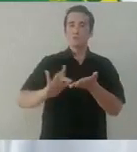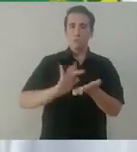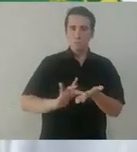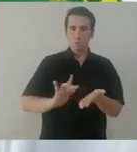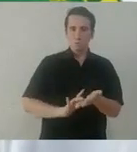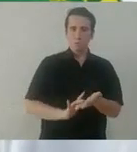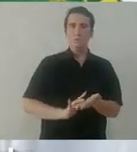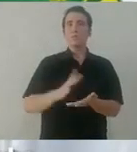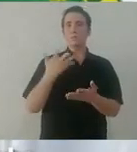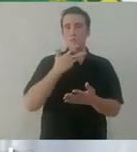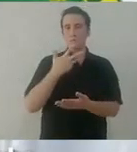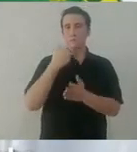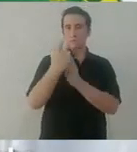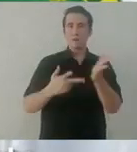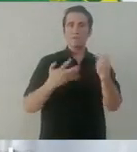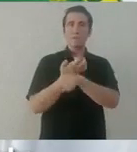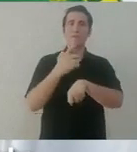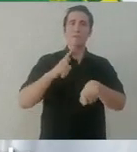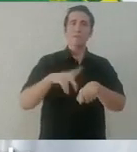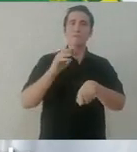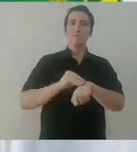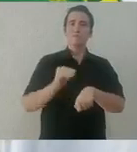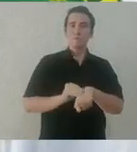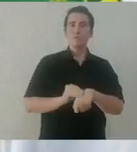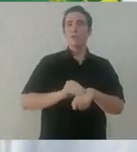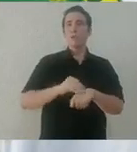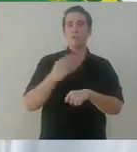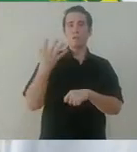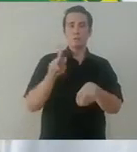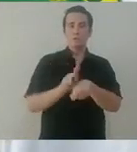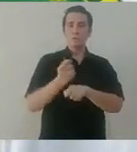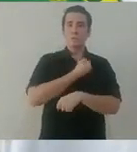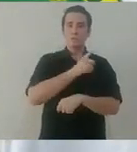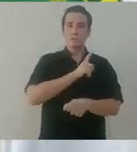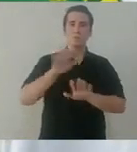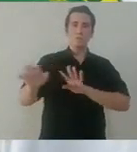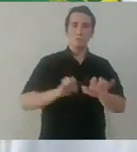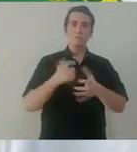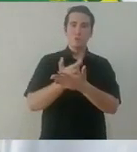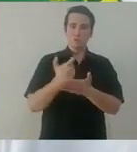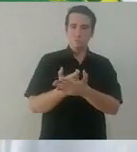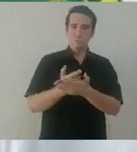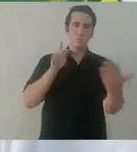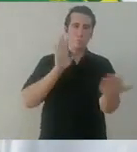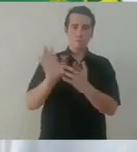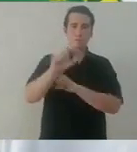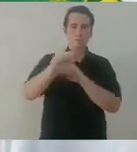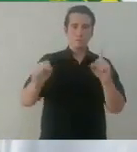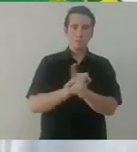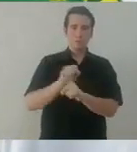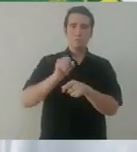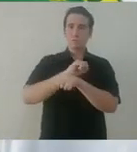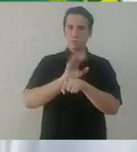apoyos forman parte de nuestro plan estatal que pusimos en marcha para la protección de la salud, los empleos y la economía ante la